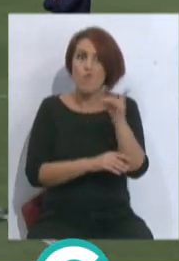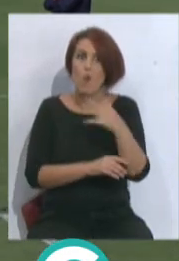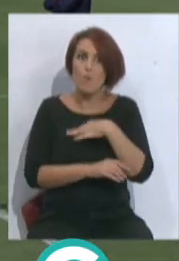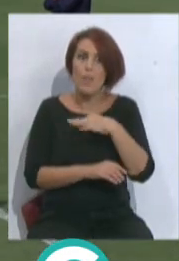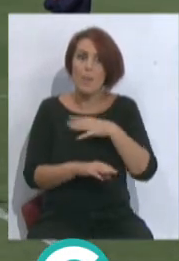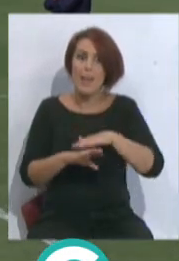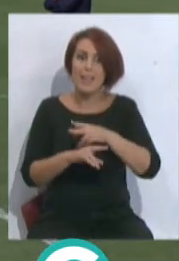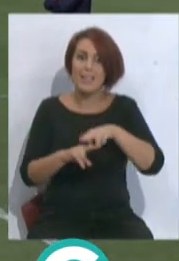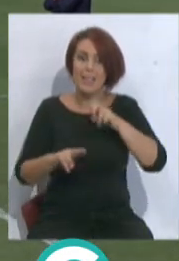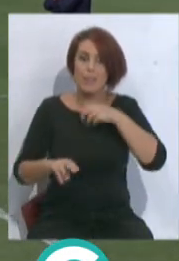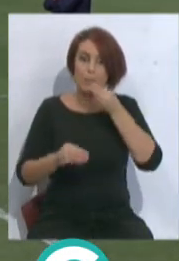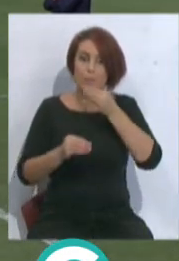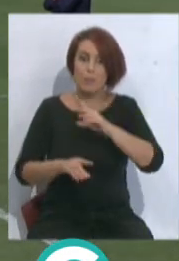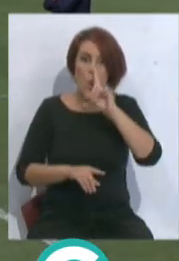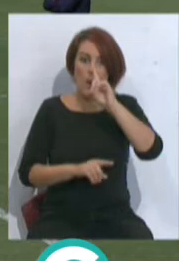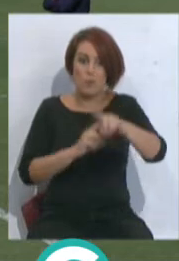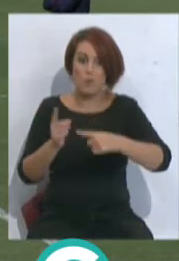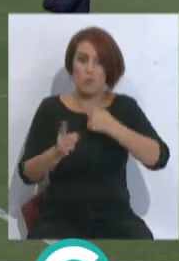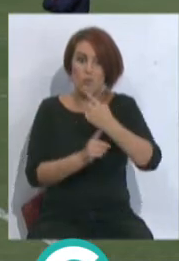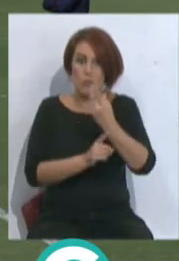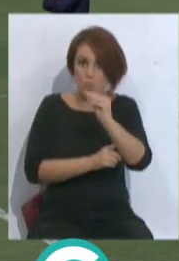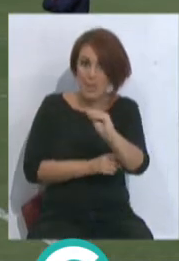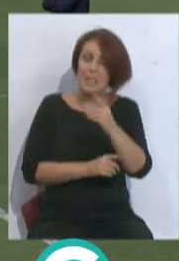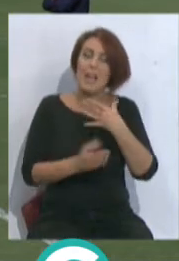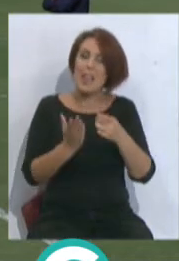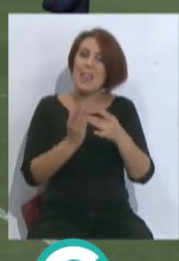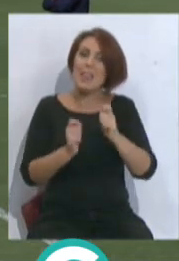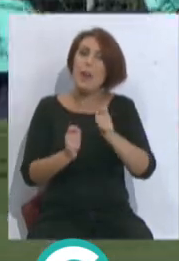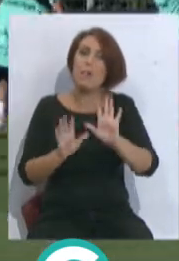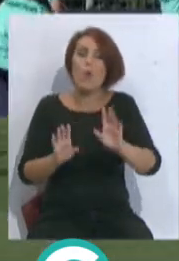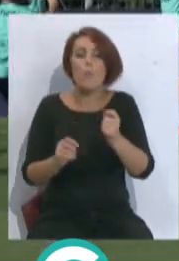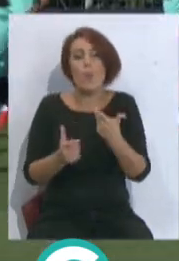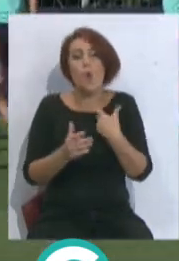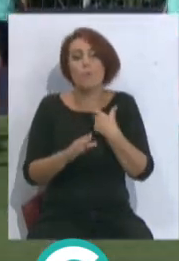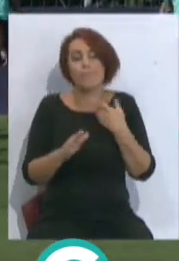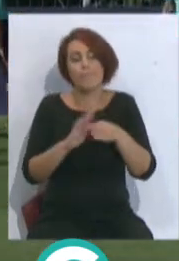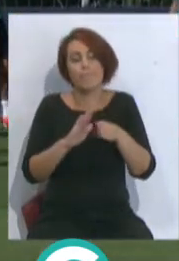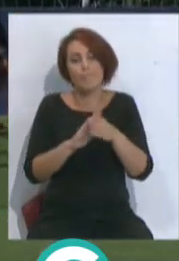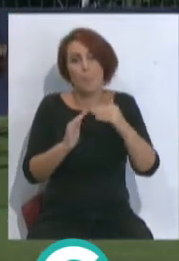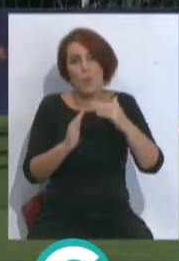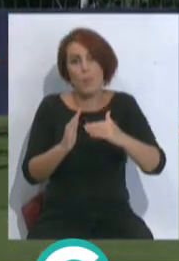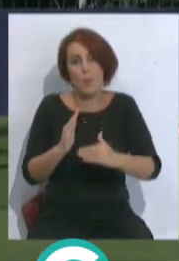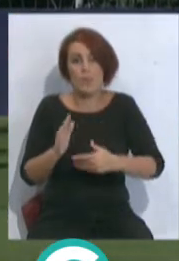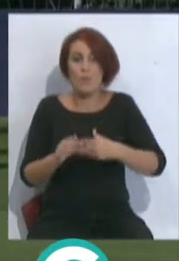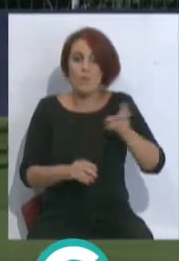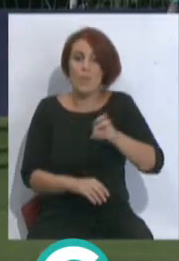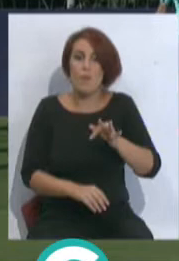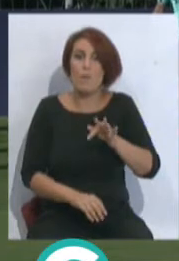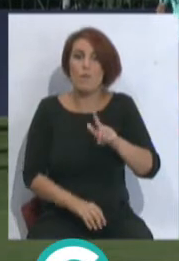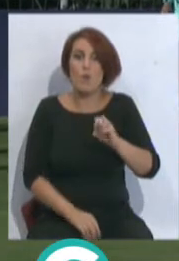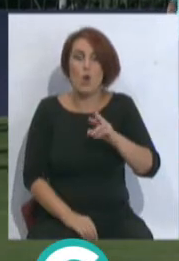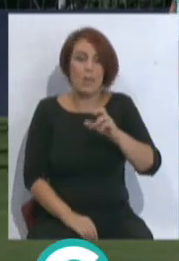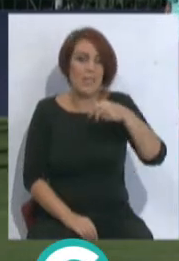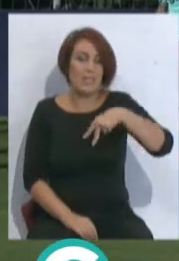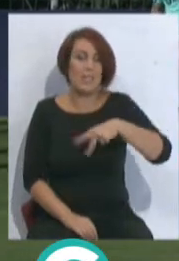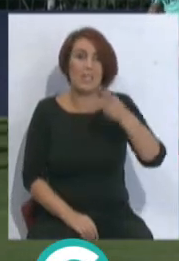sustituir a Negredo, que ya tiene un año más que te puede aportar mucha calidad, pero cada vez irá mermando en cuanto a minutos. Te trae un jugador como Florín Andón, que viene un año sin